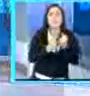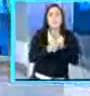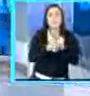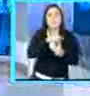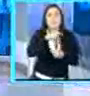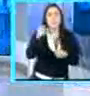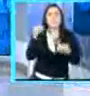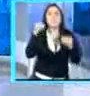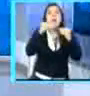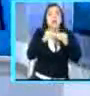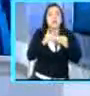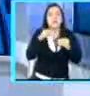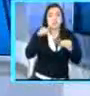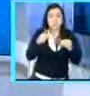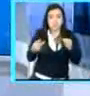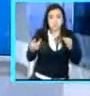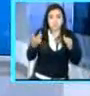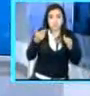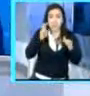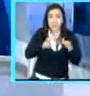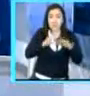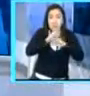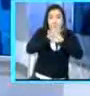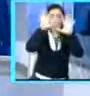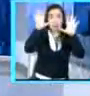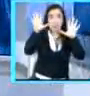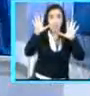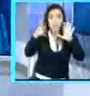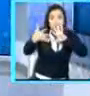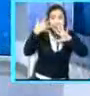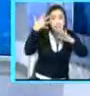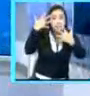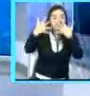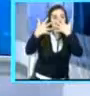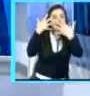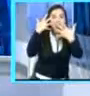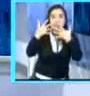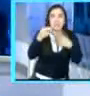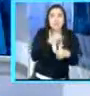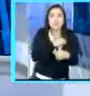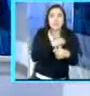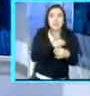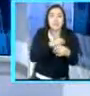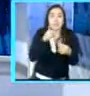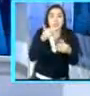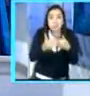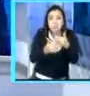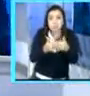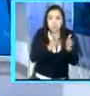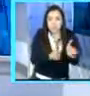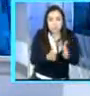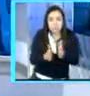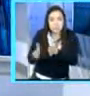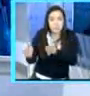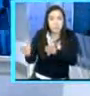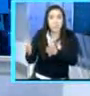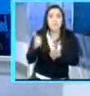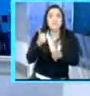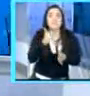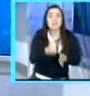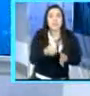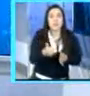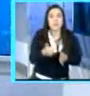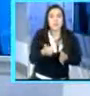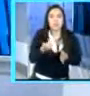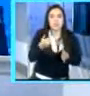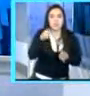institucionalidad y transparencia ligada apoyando procesos que ya se están dando en el mundo real pero